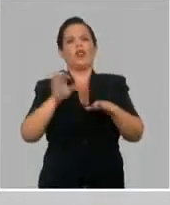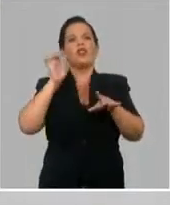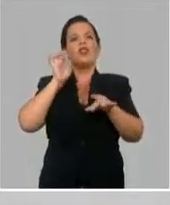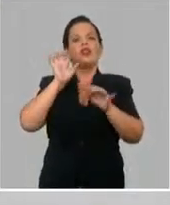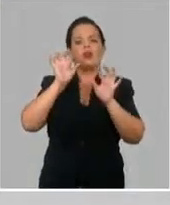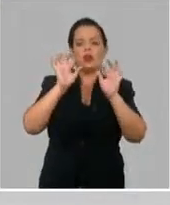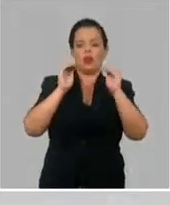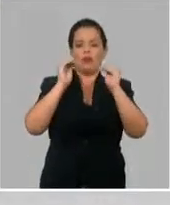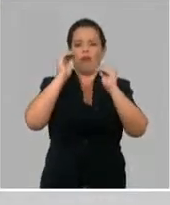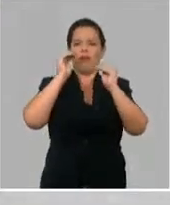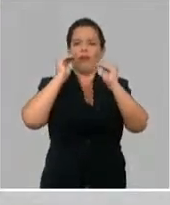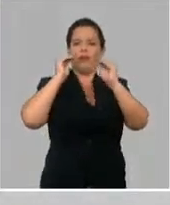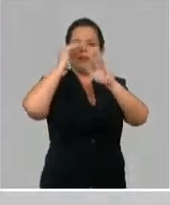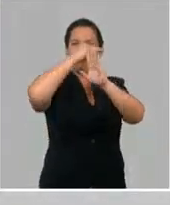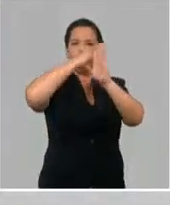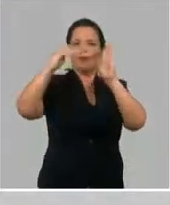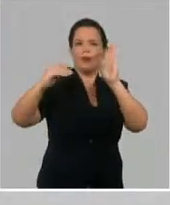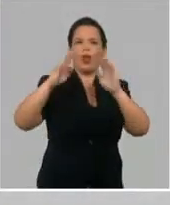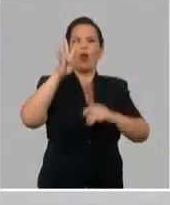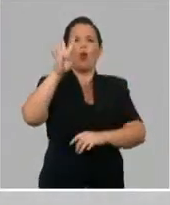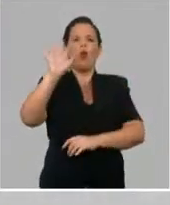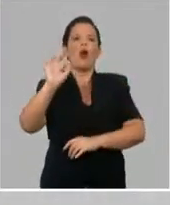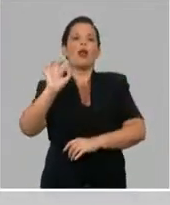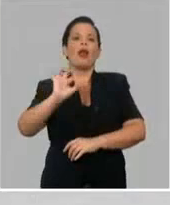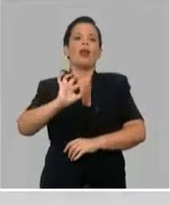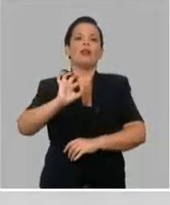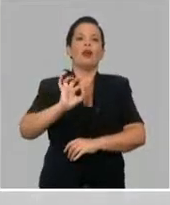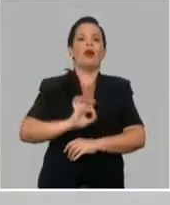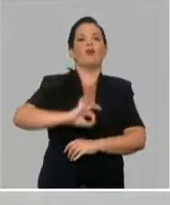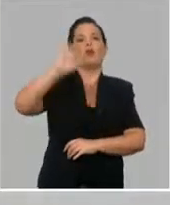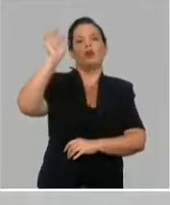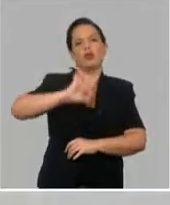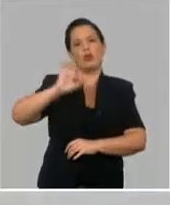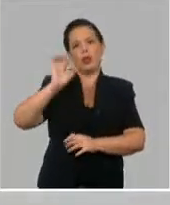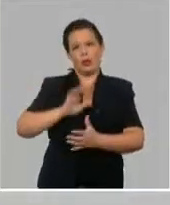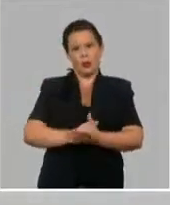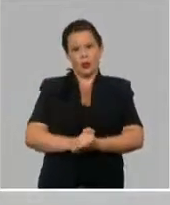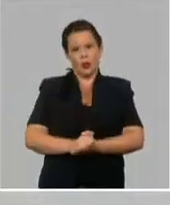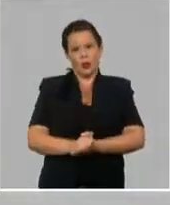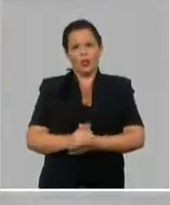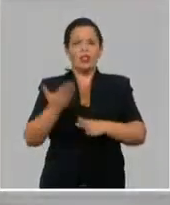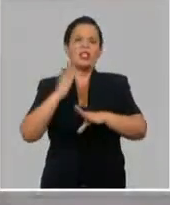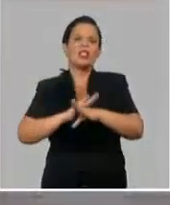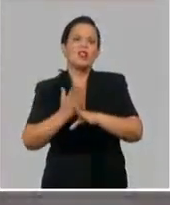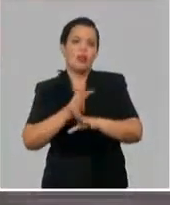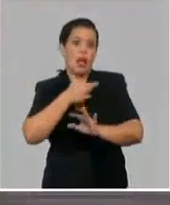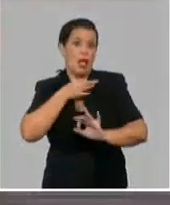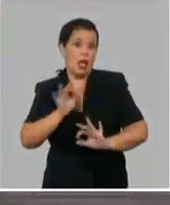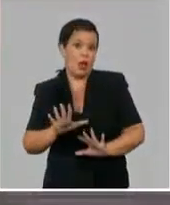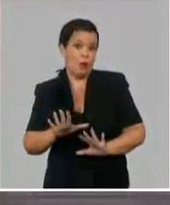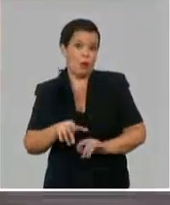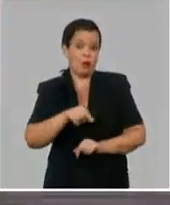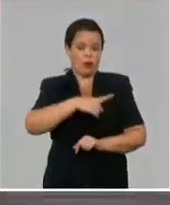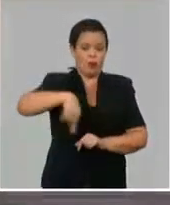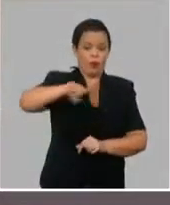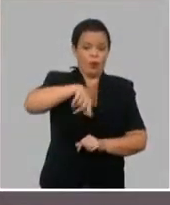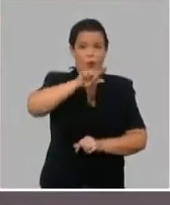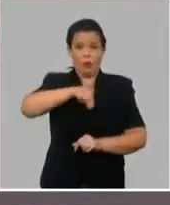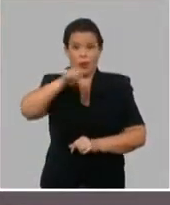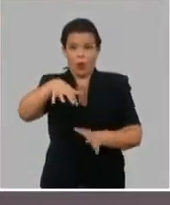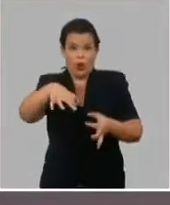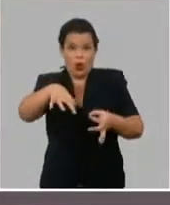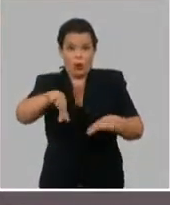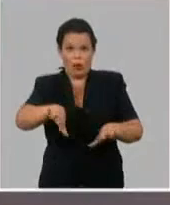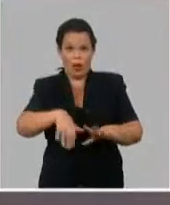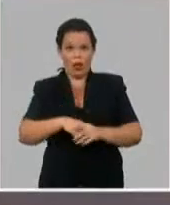40%. ¿Qué quiere Ocho veces más. ¿Qué quiere decir eso? Que en cualquier grupo de personas normales que usted traiga y le haga las